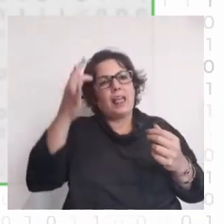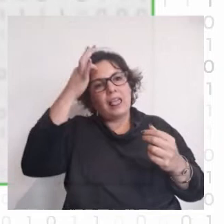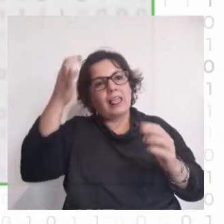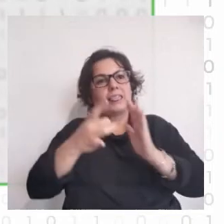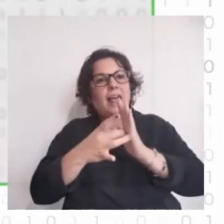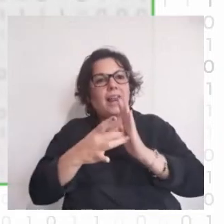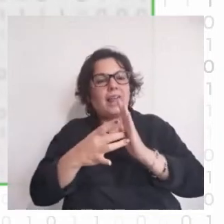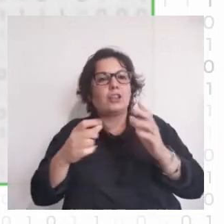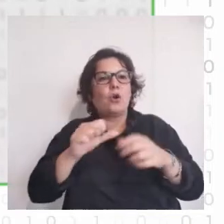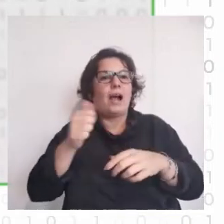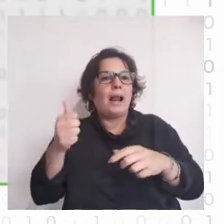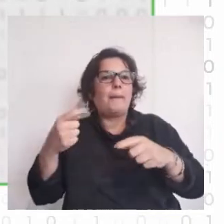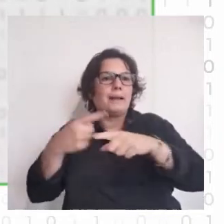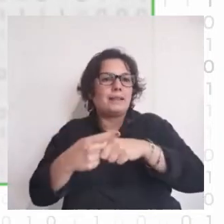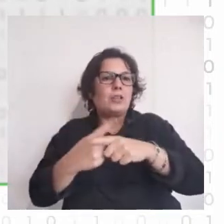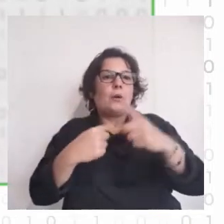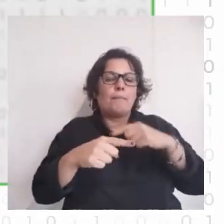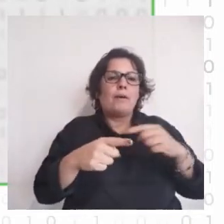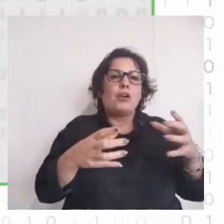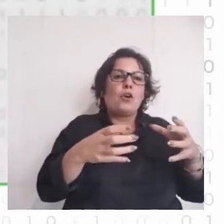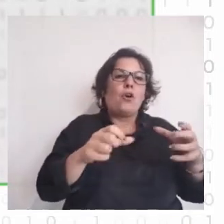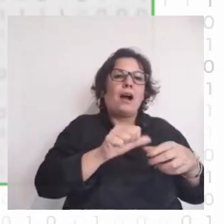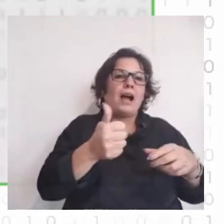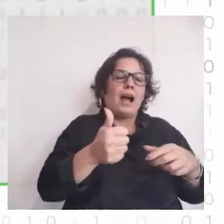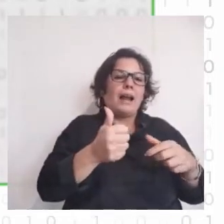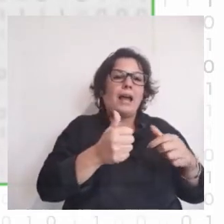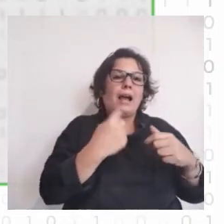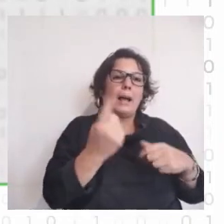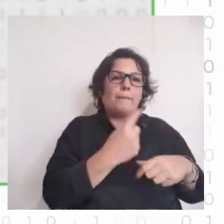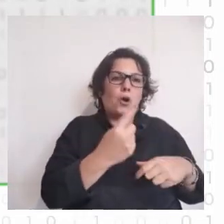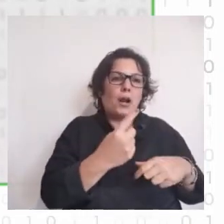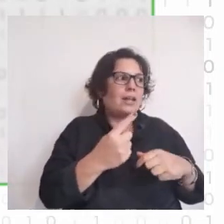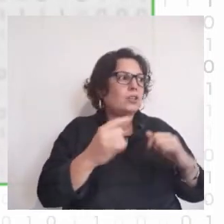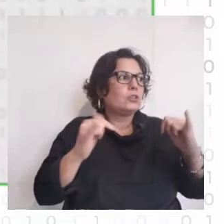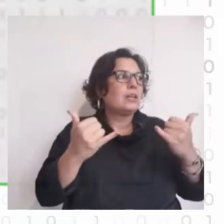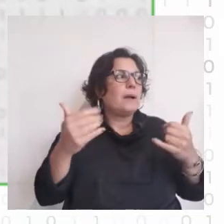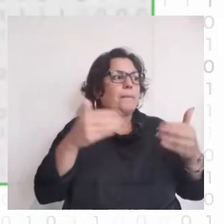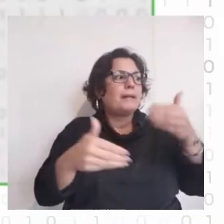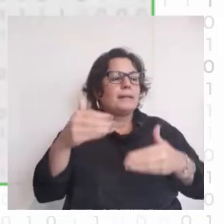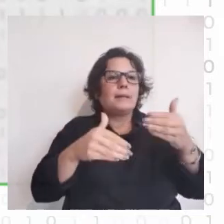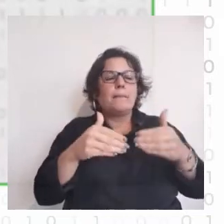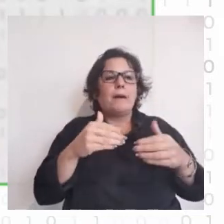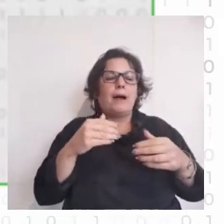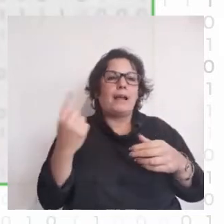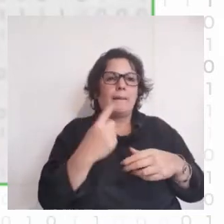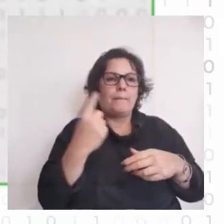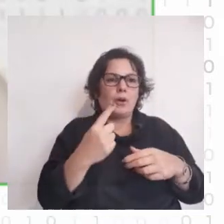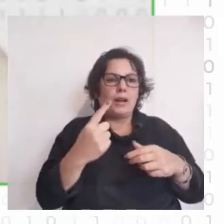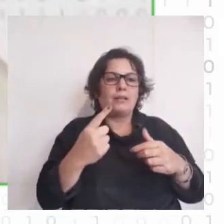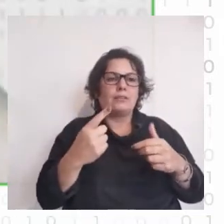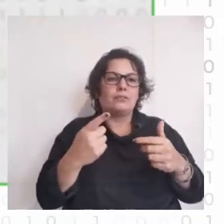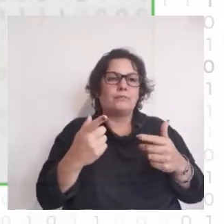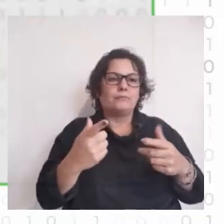campeonatos. De eso se trata también. Además, no solamente es ganar el campeonato sino que ya participar en el campeonato es mucho más lindo. La alegría se comparte.